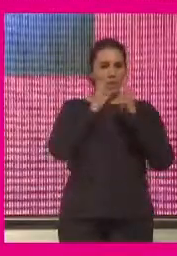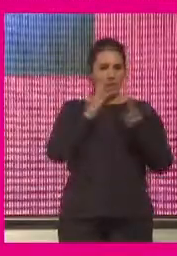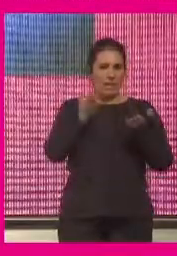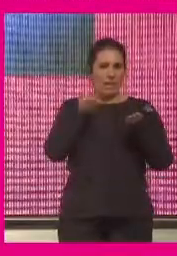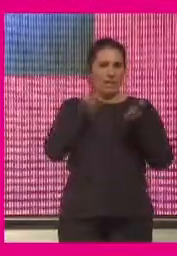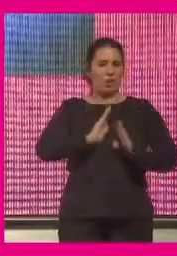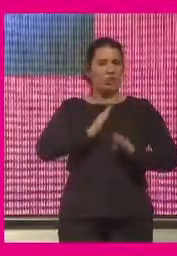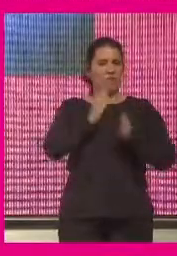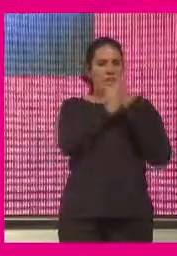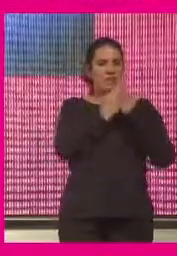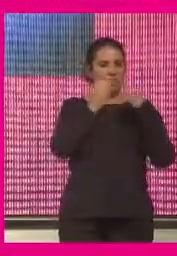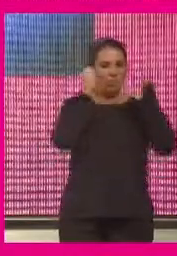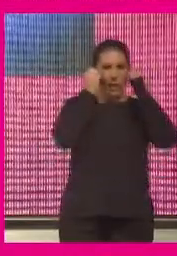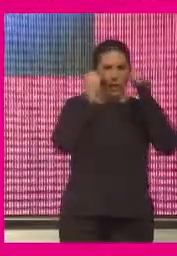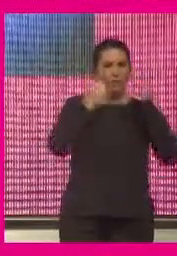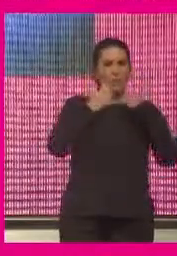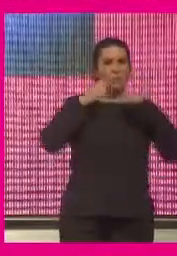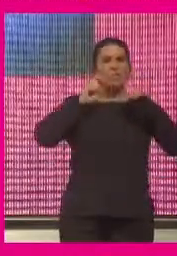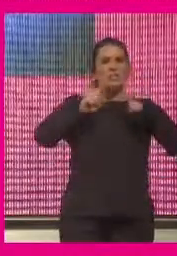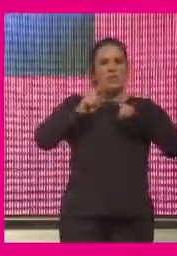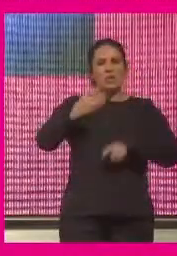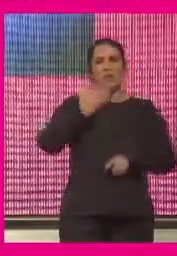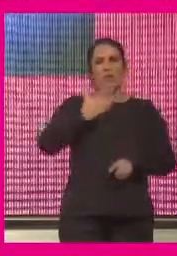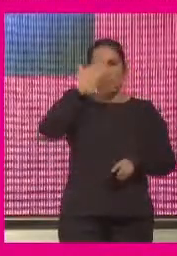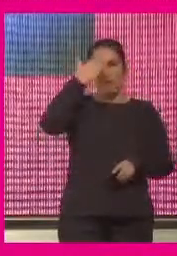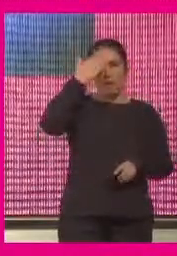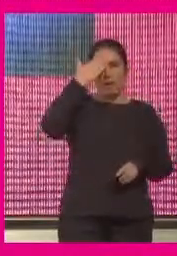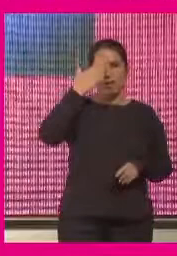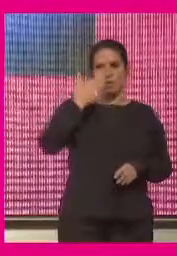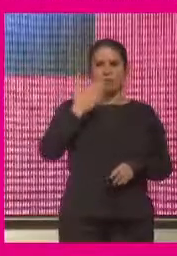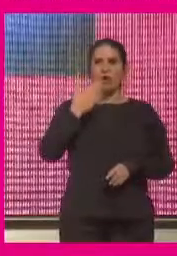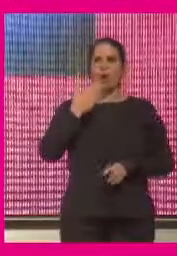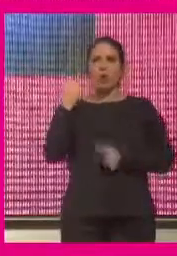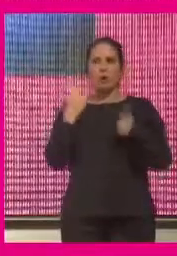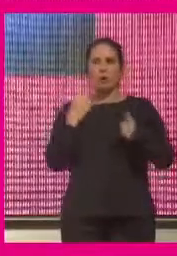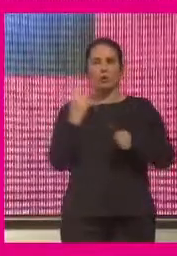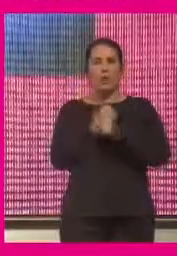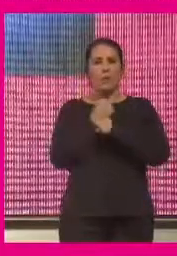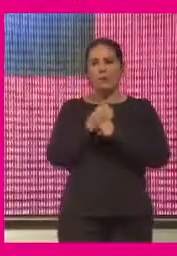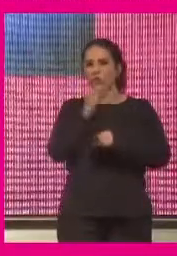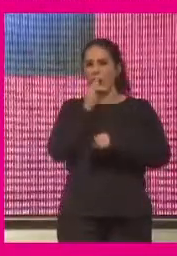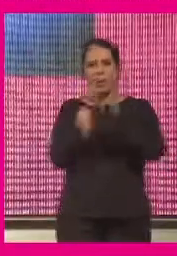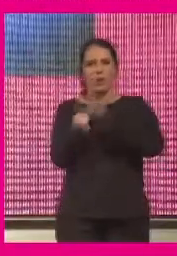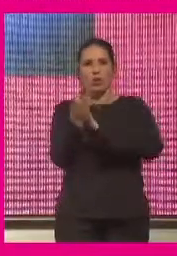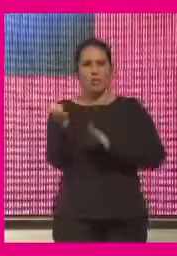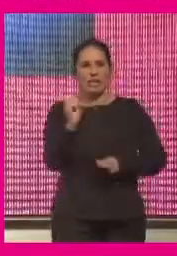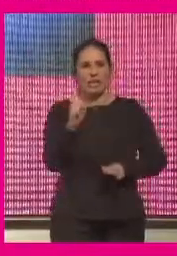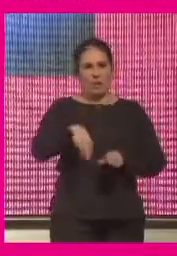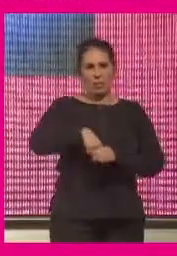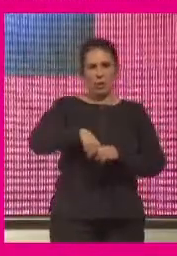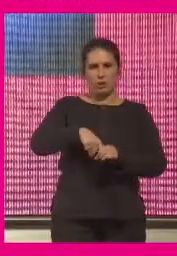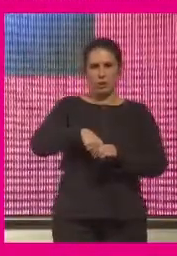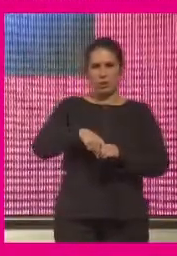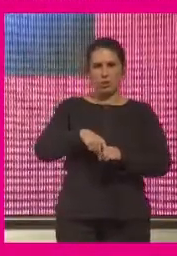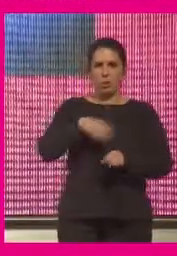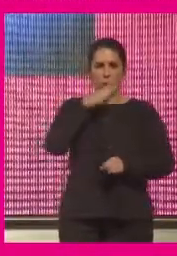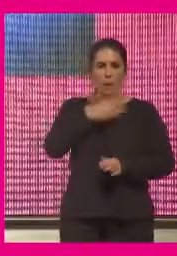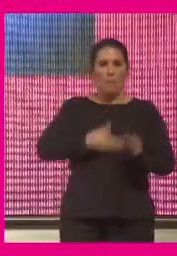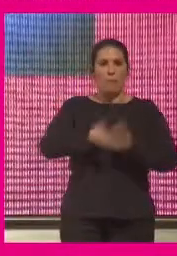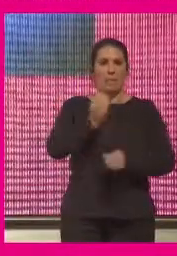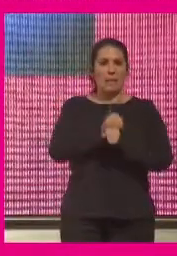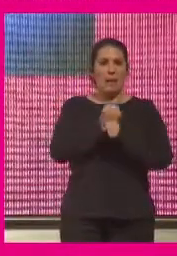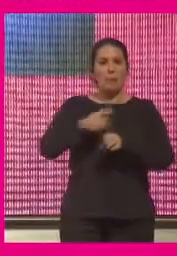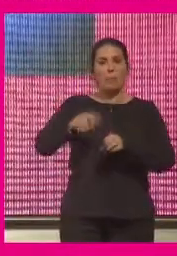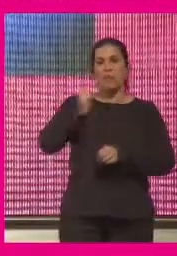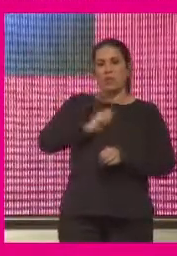hijos que estamos enseñando unos conocimientos para unos trabajos que aún no se han creado nuestros hijos trabajarán en profesiones que aún no existen